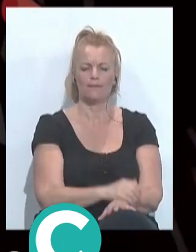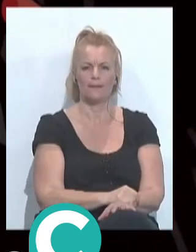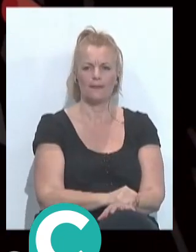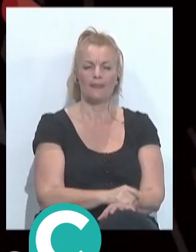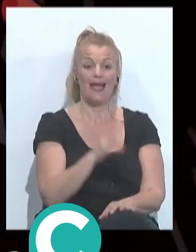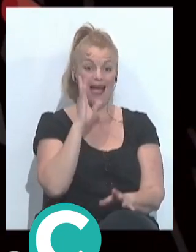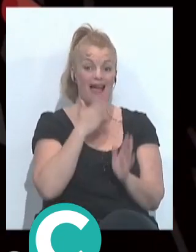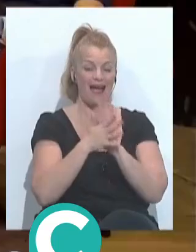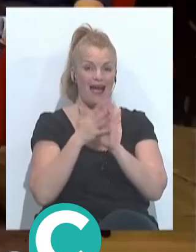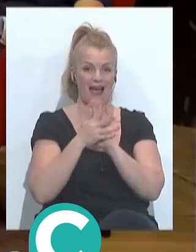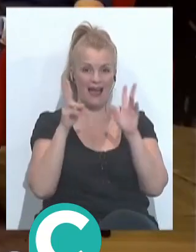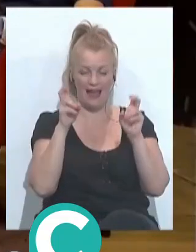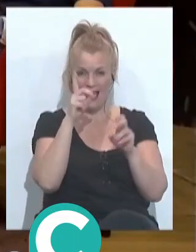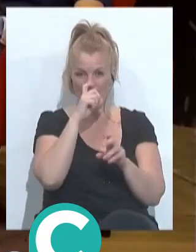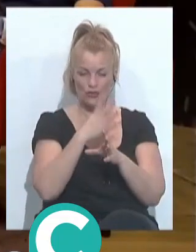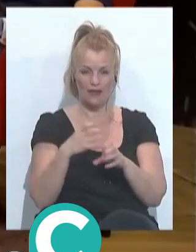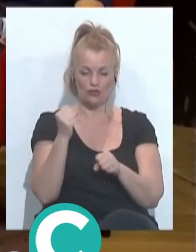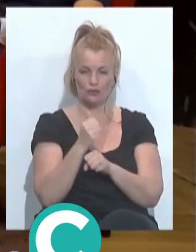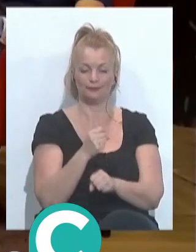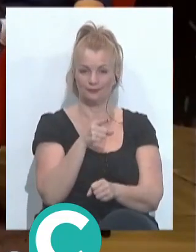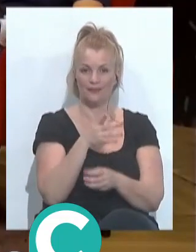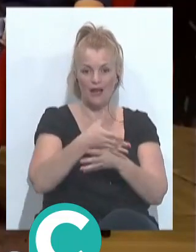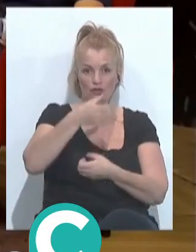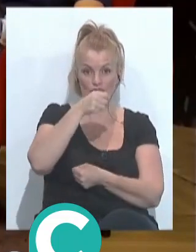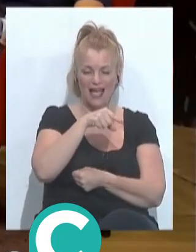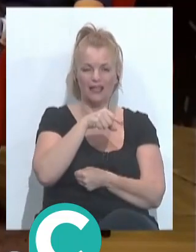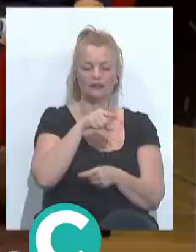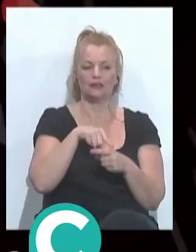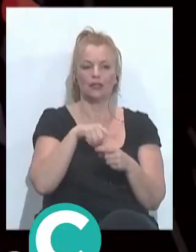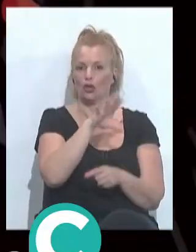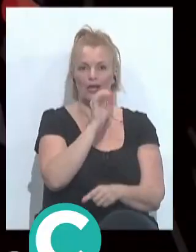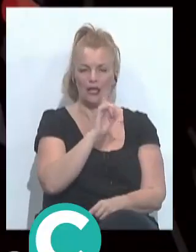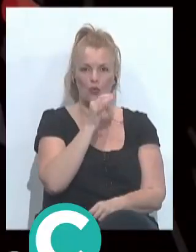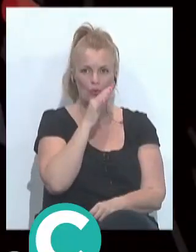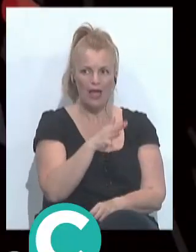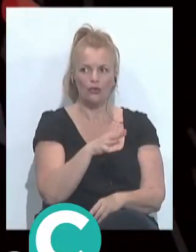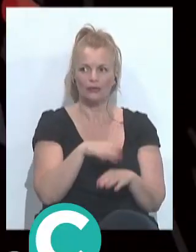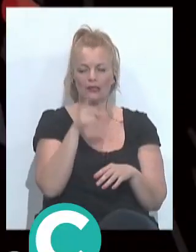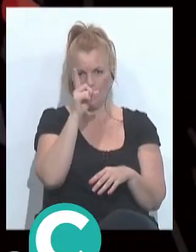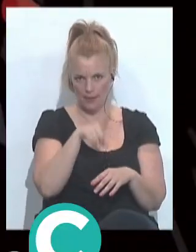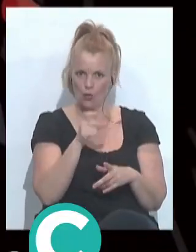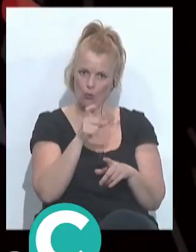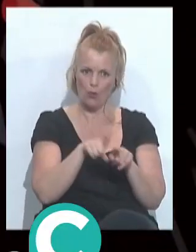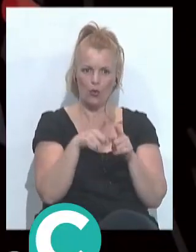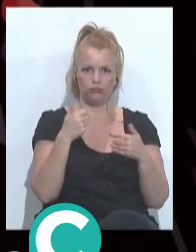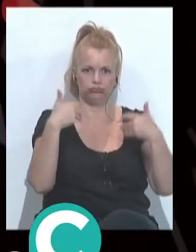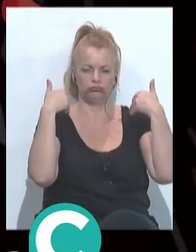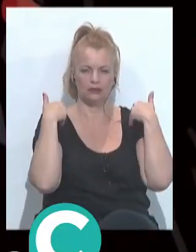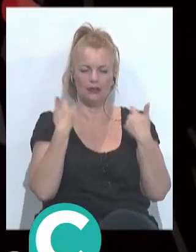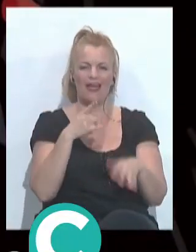hablando de la bolsa no tenía Jesús Monge de presidente. No, elige al jurado y con lo cual también te puede encontrar ahí un melón que...